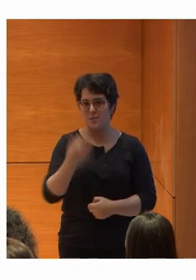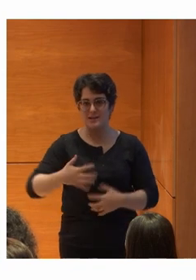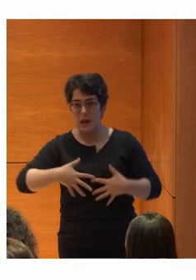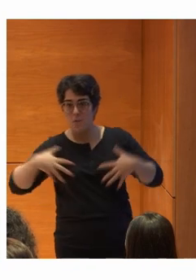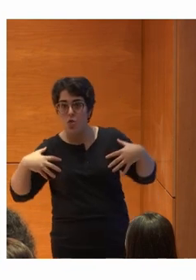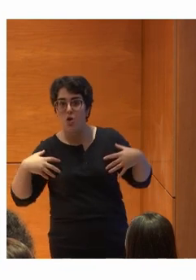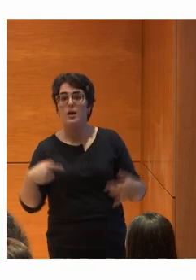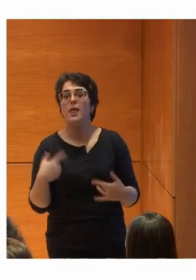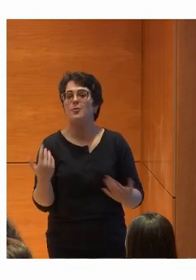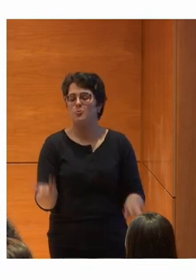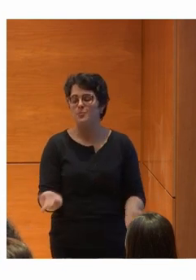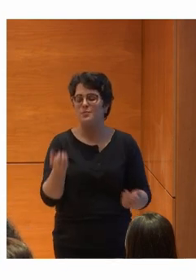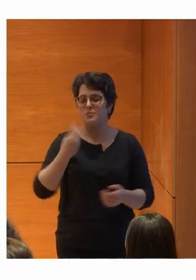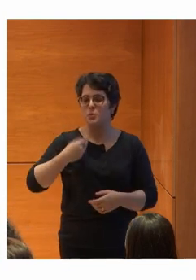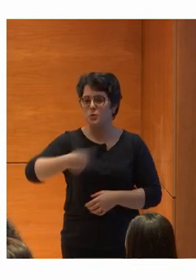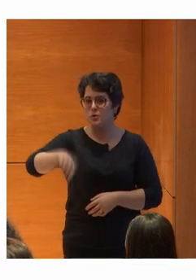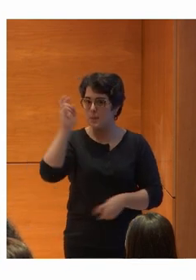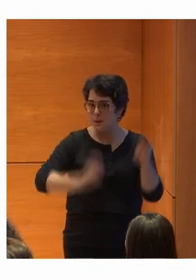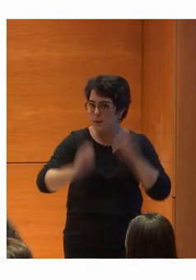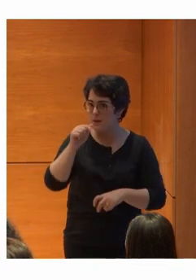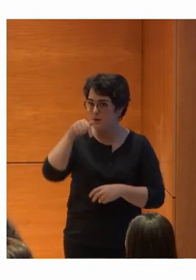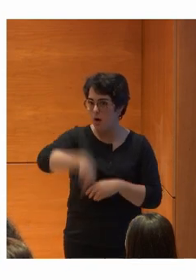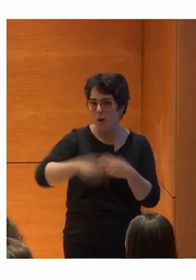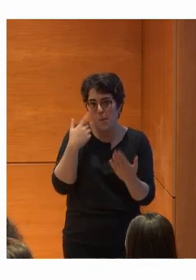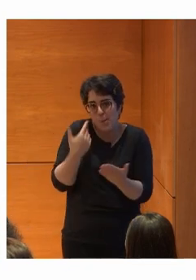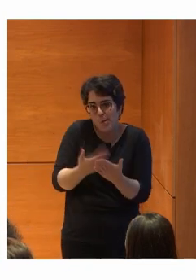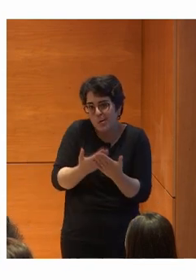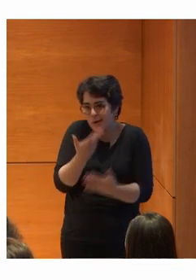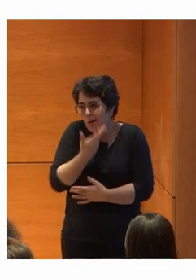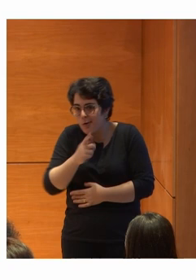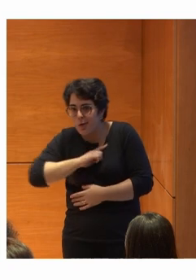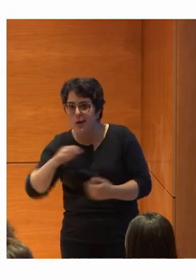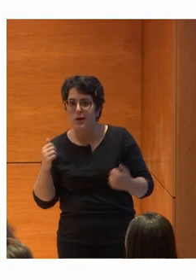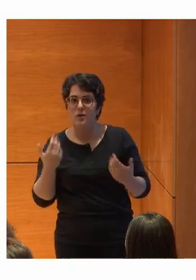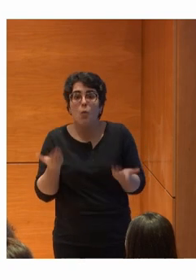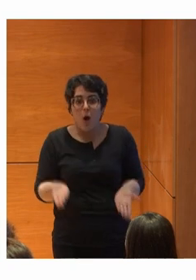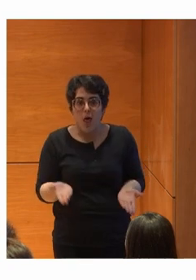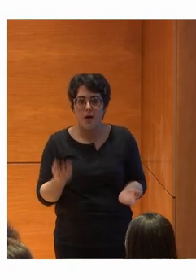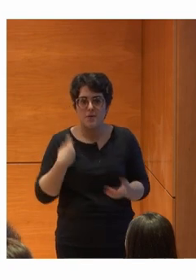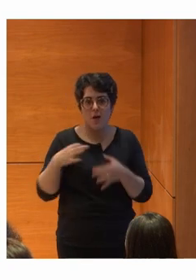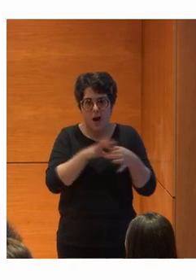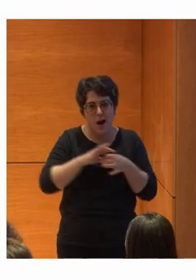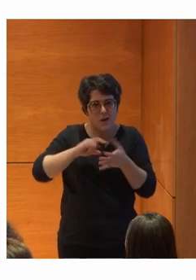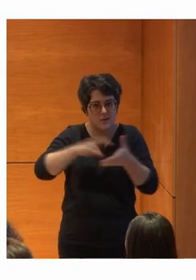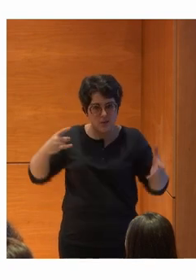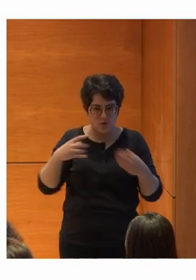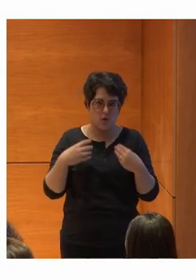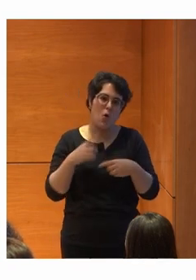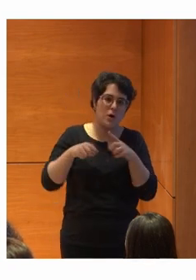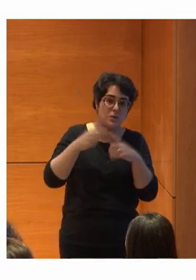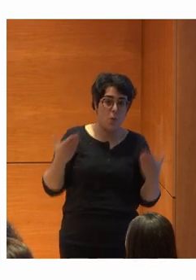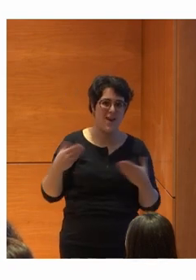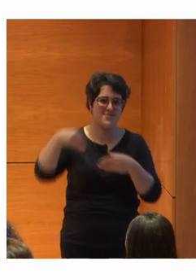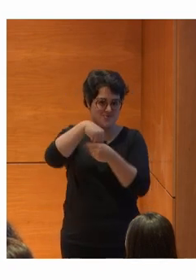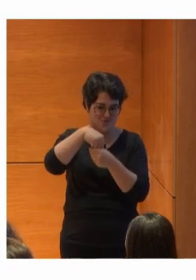emocionados De que os hayáis acercado A conocer nuestra propuesta ¿No? Que no es otra Que lograr una alianza Tecnológica por la inclusión